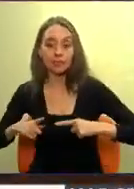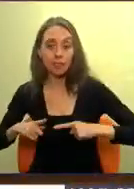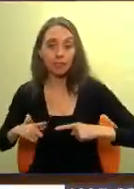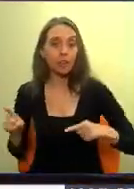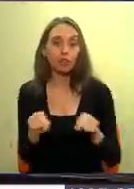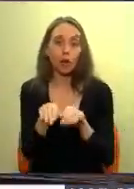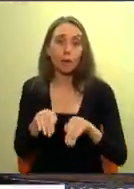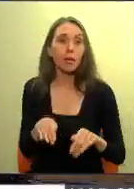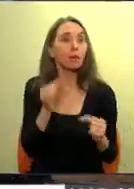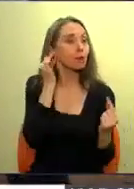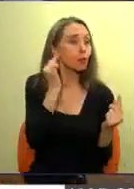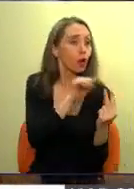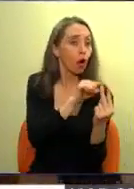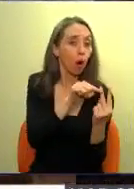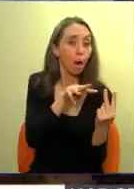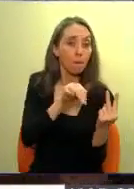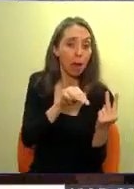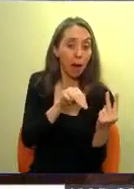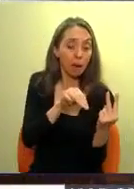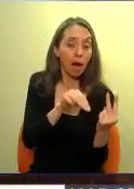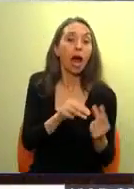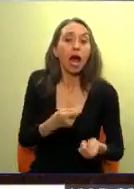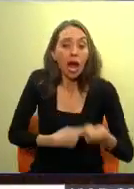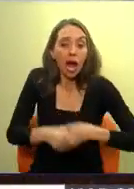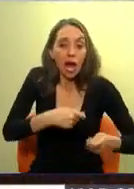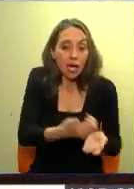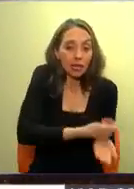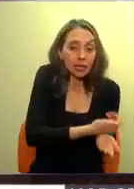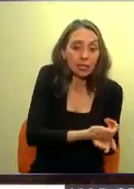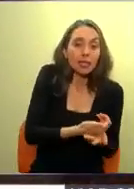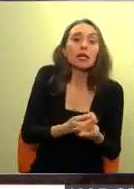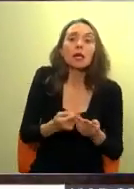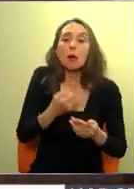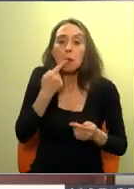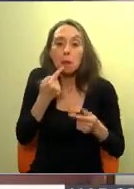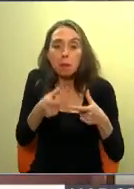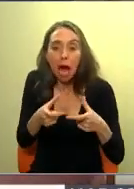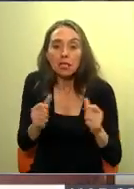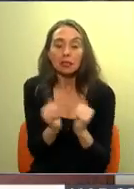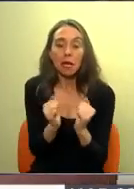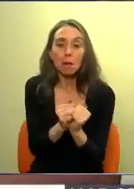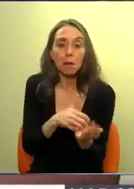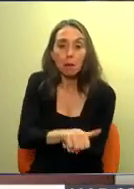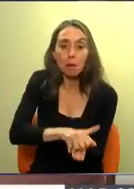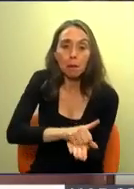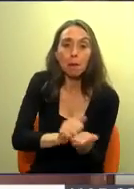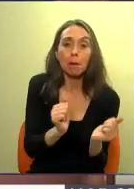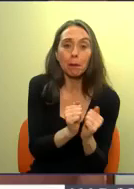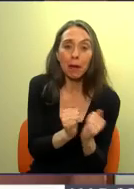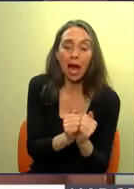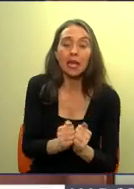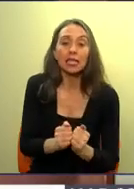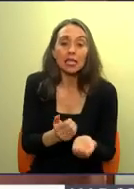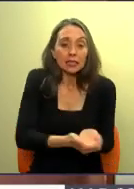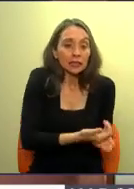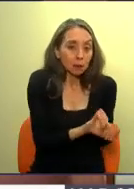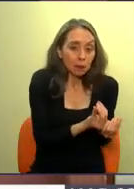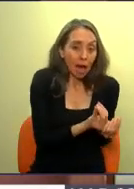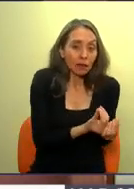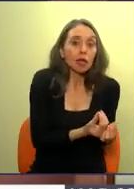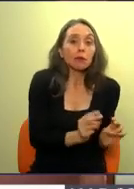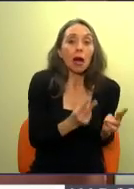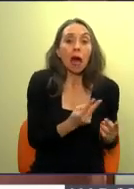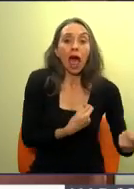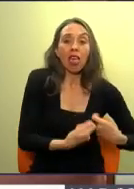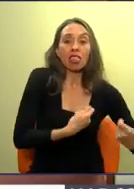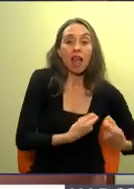mismo Valesca y su mamá tratan de ayudar vendiendo pasteles y pan. Mantenerlos con el negocio y al final de cuentas para que